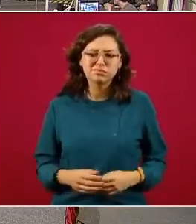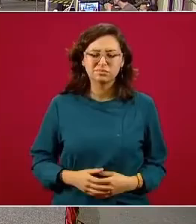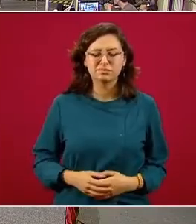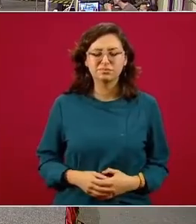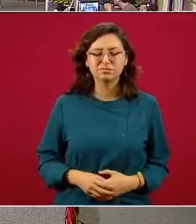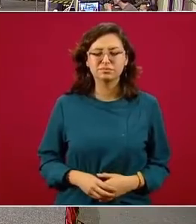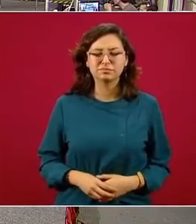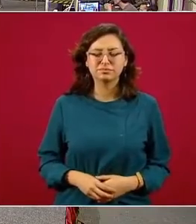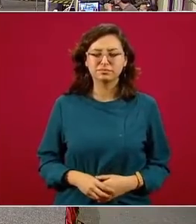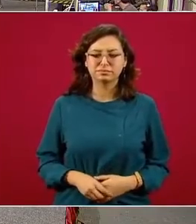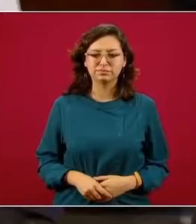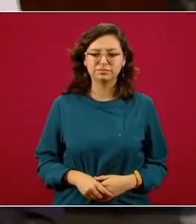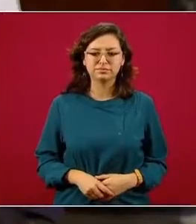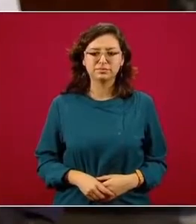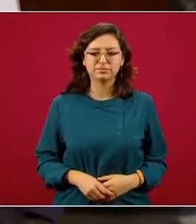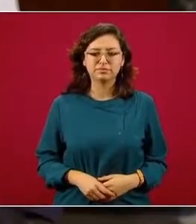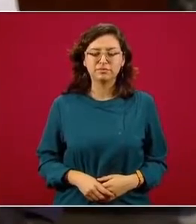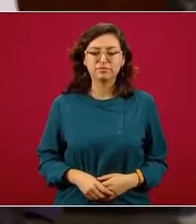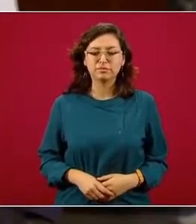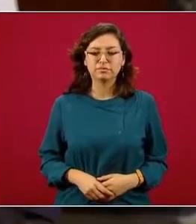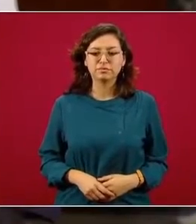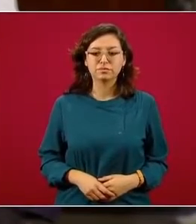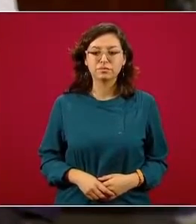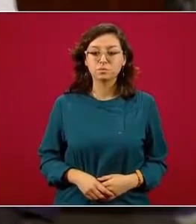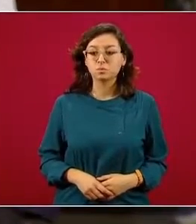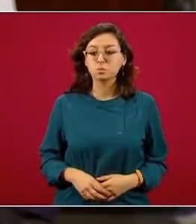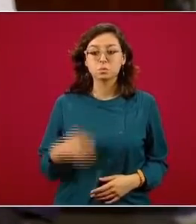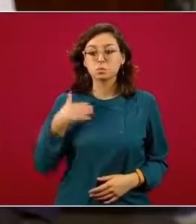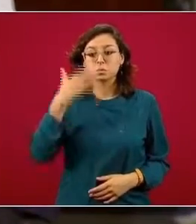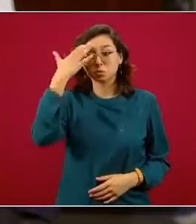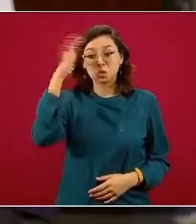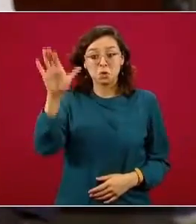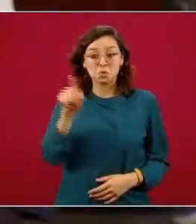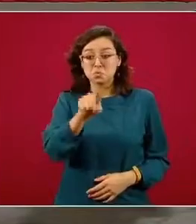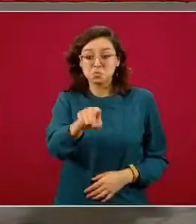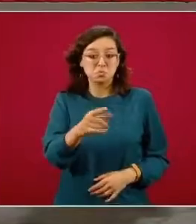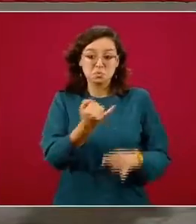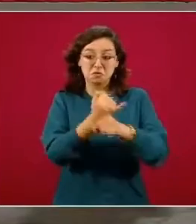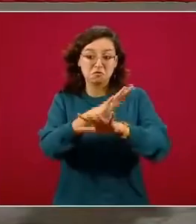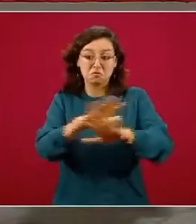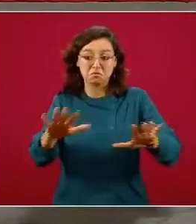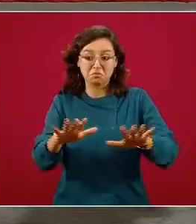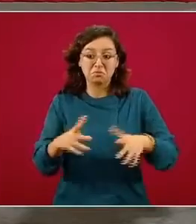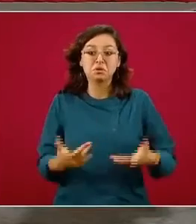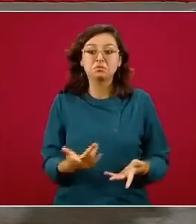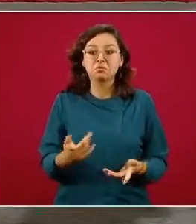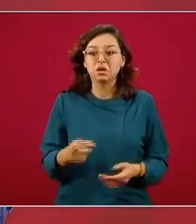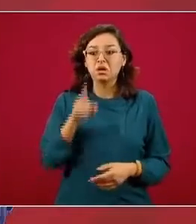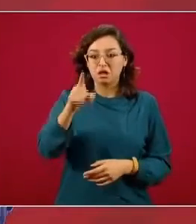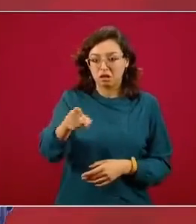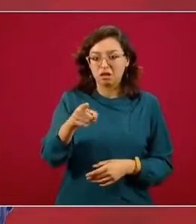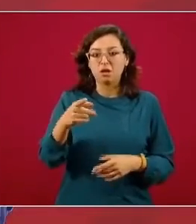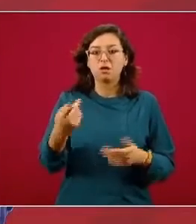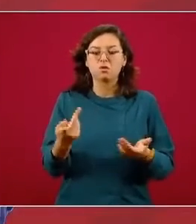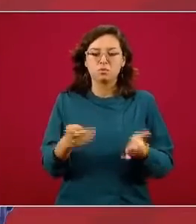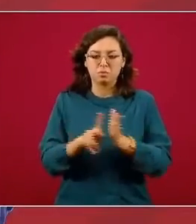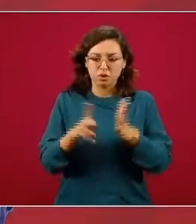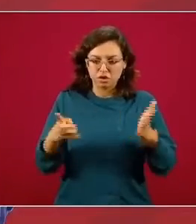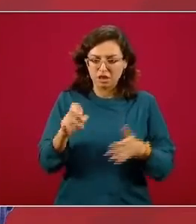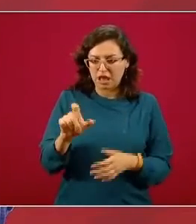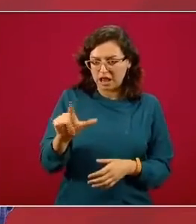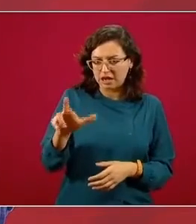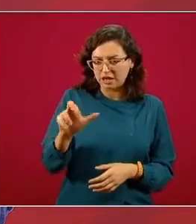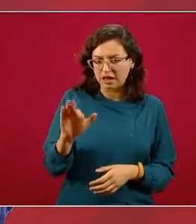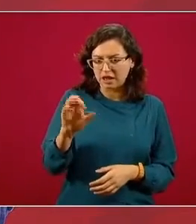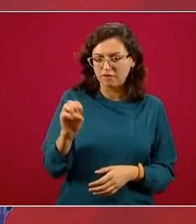¿ustedes se estima tienen esta información para mí? no conozco el documento al que se refiere sé que lo publicó su periódico el Reforma que ha